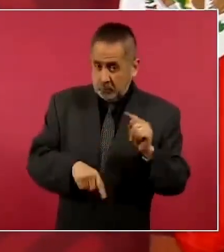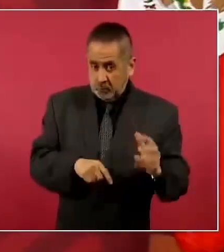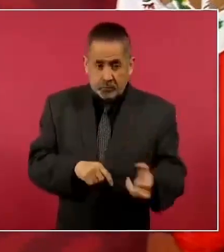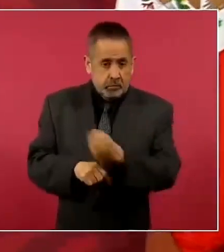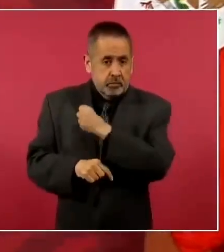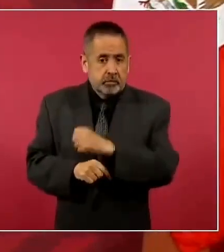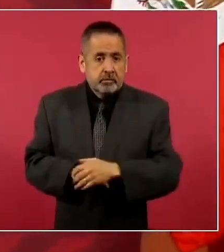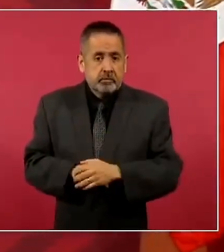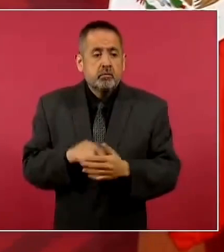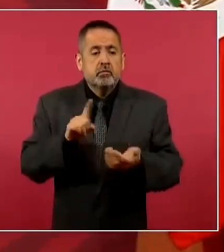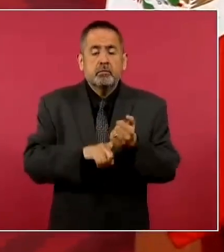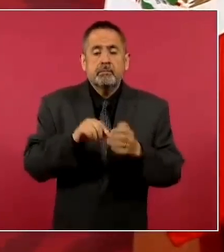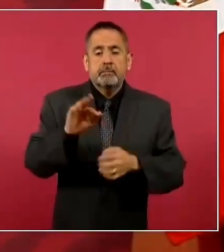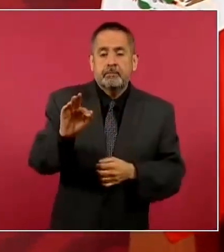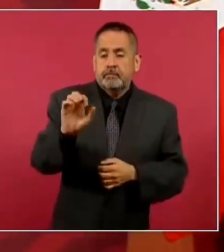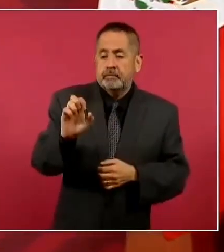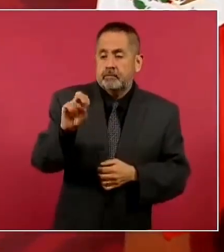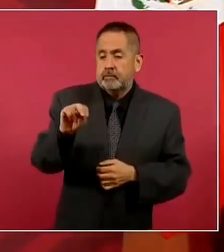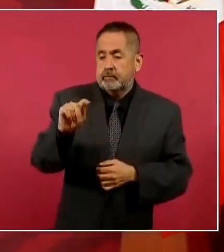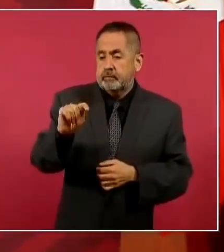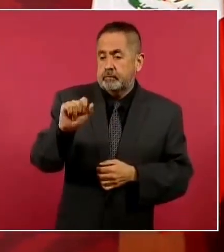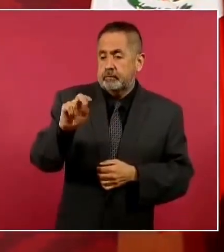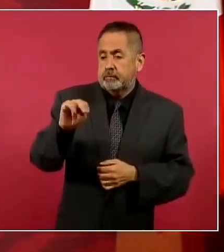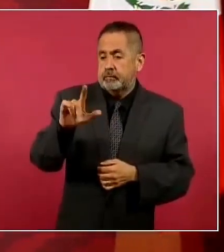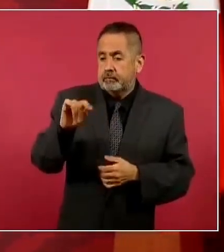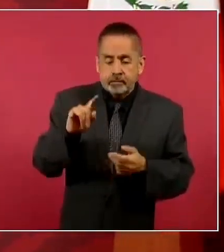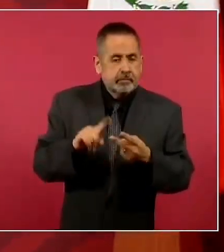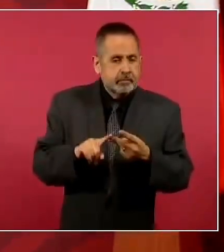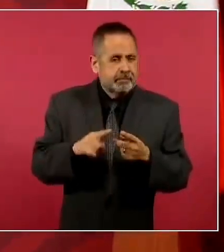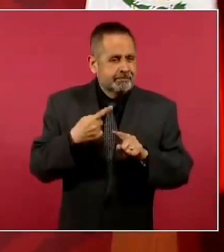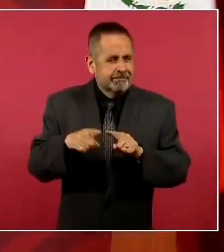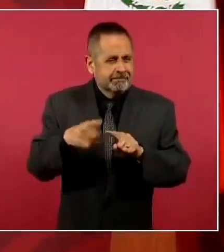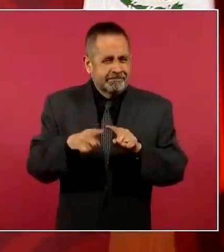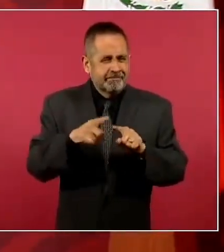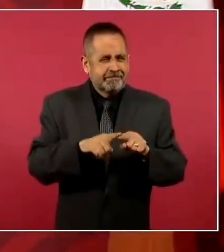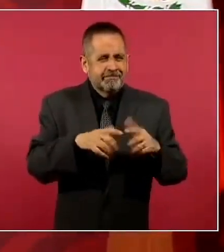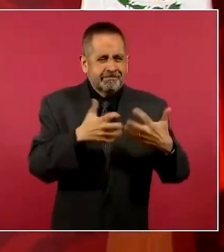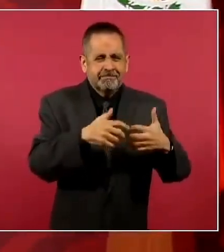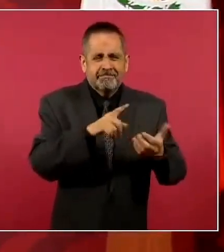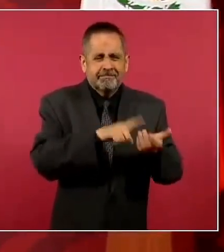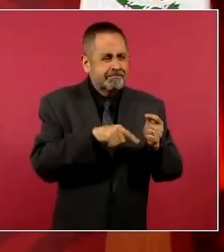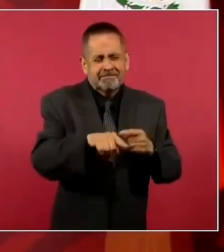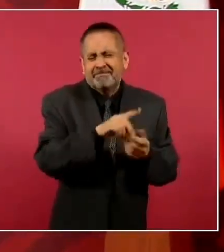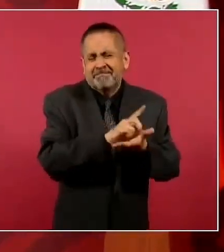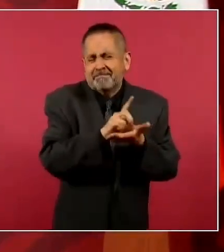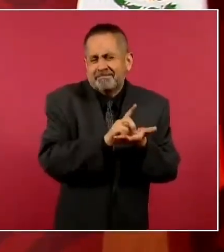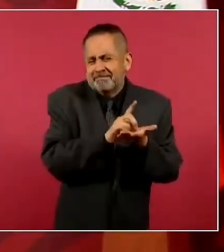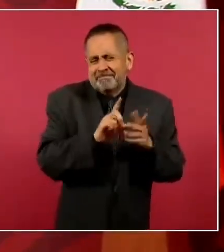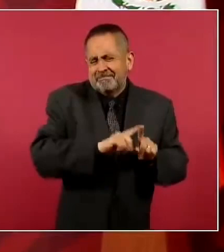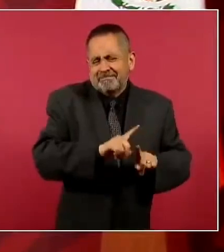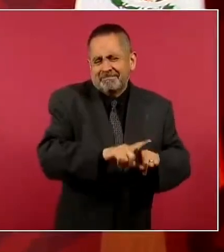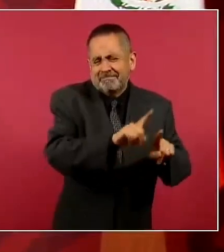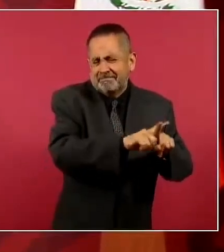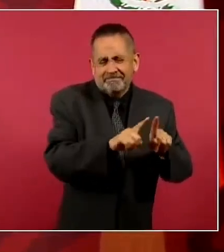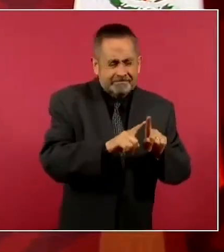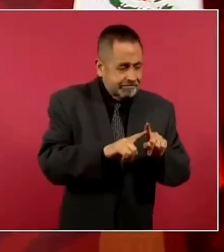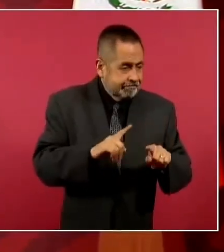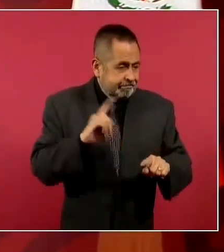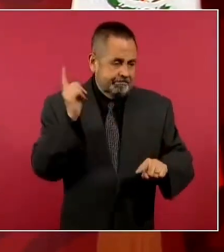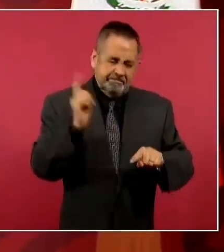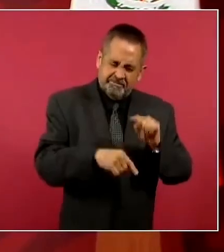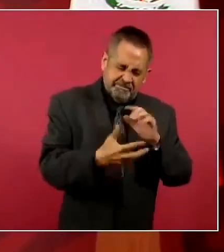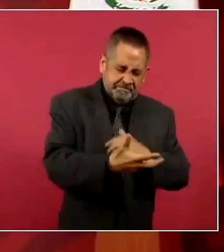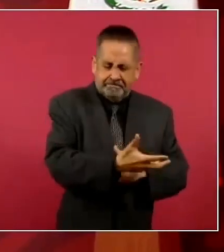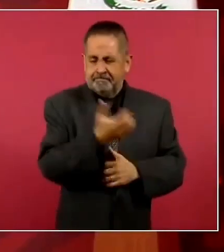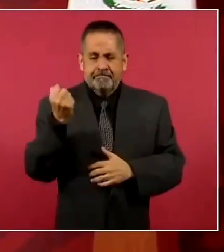decomisa de fentanilo, de toda la droga. Entonces, vamos a informar